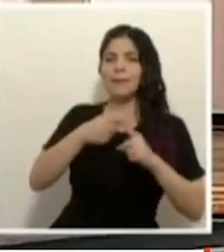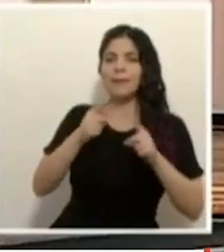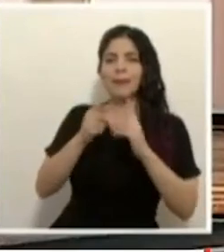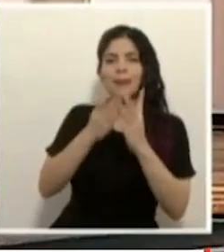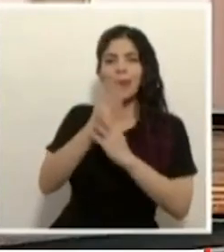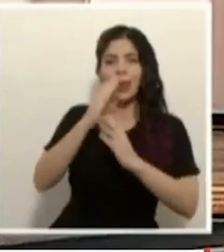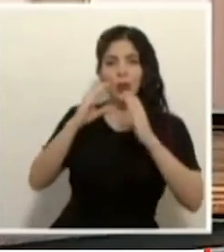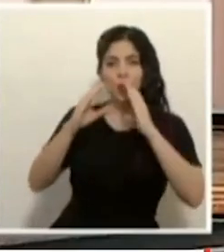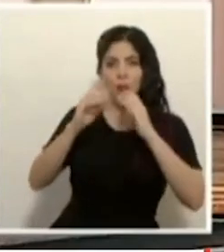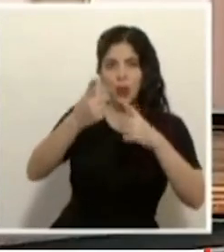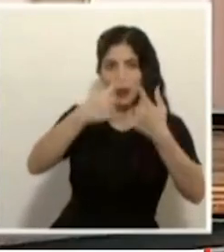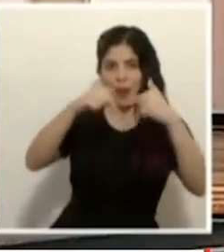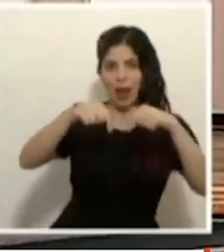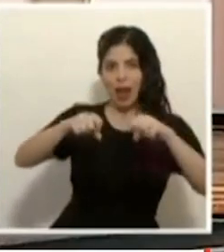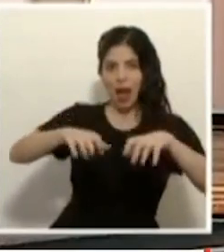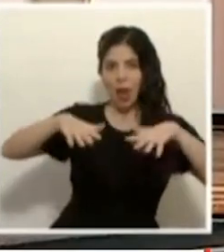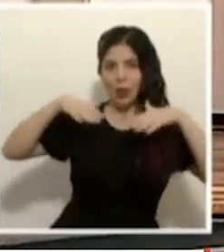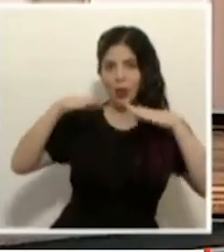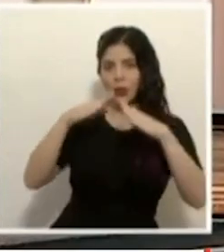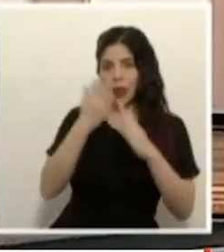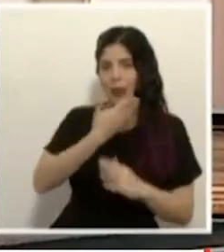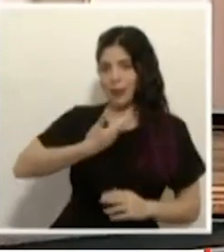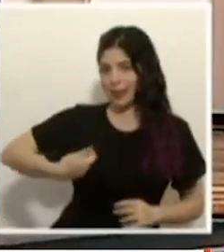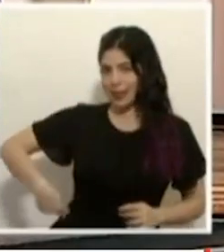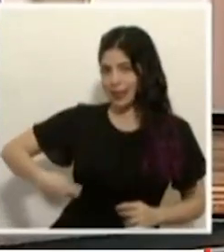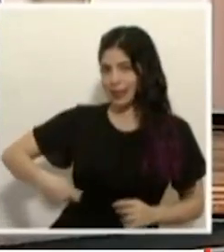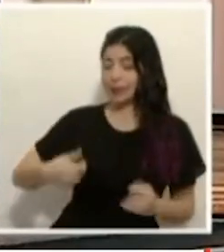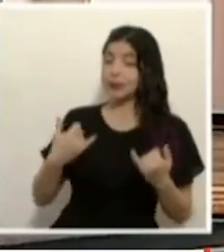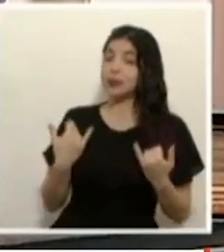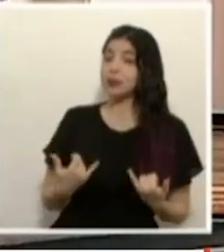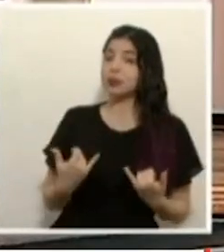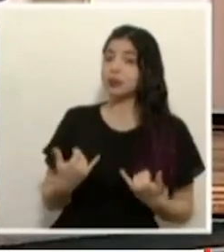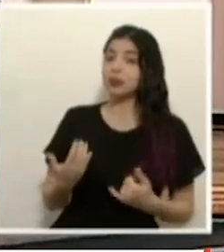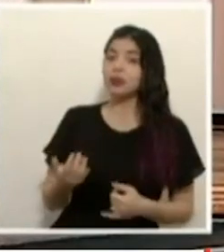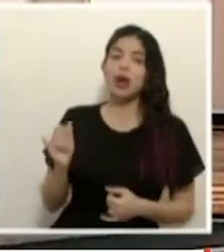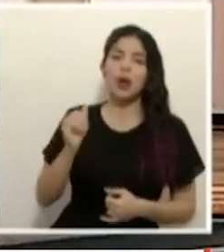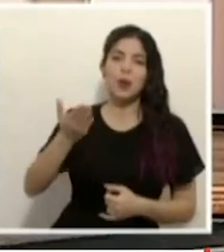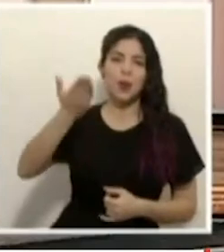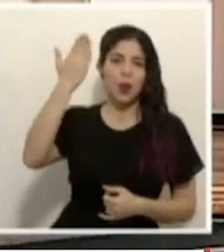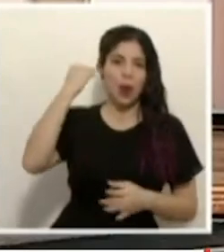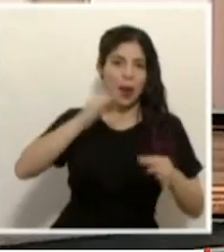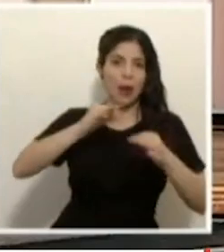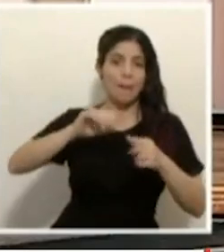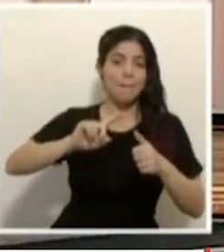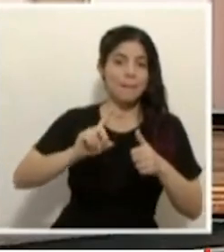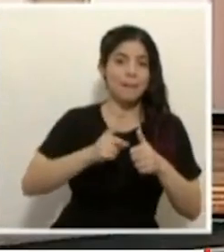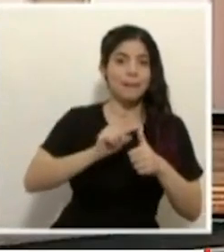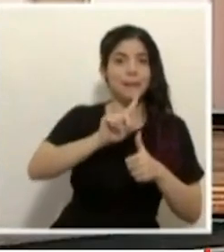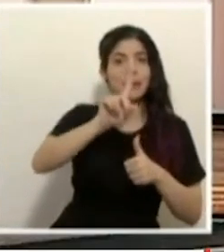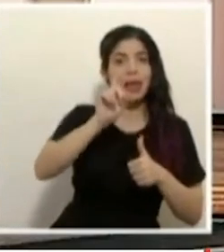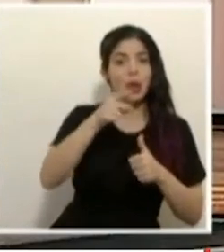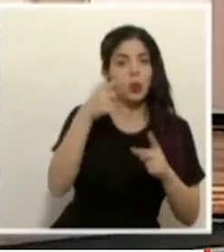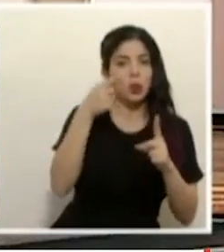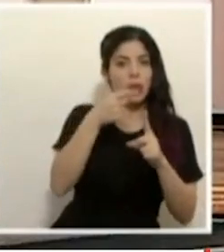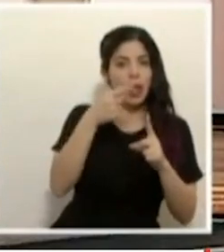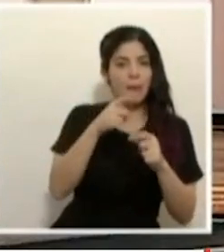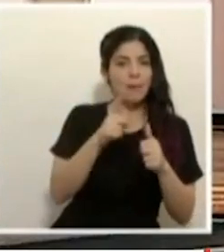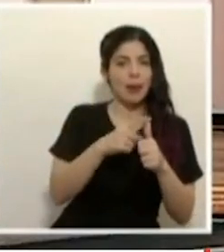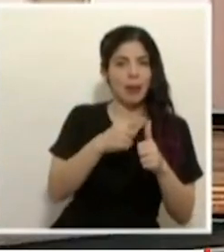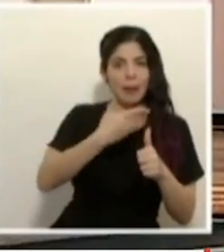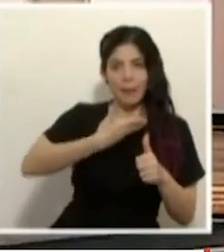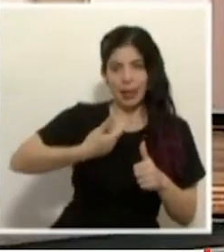aquí en el auditorio de la Casa Presidencial. Vamos a, como les comenté, priorizar primero la pregunta para el señor presidente.